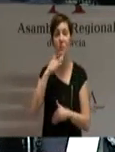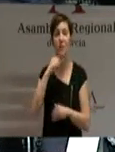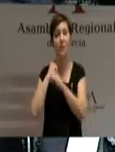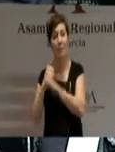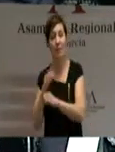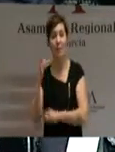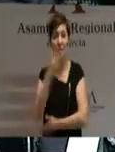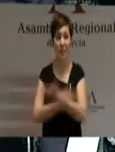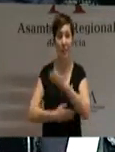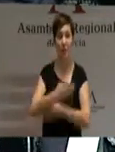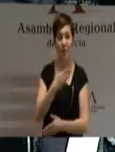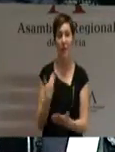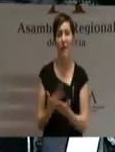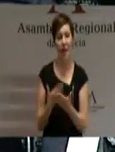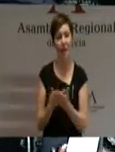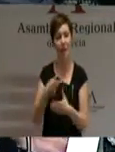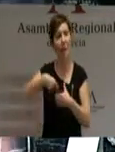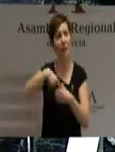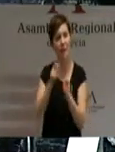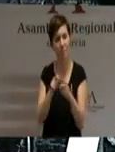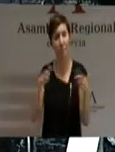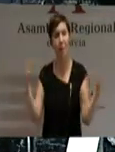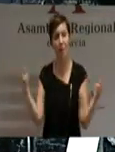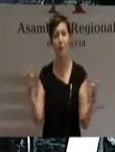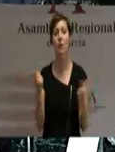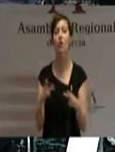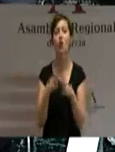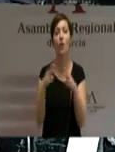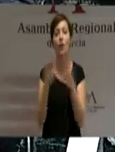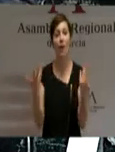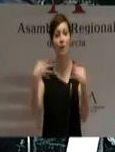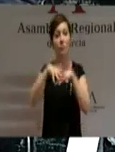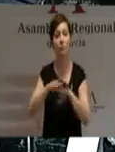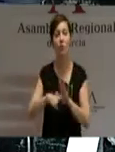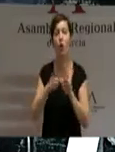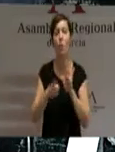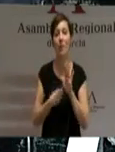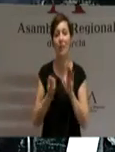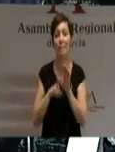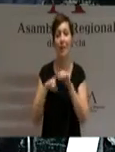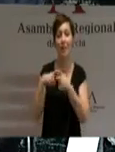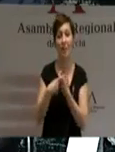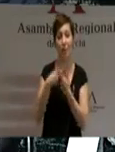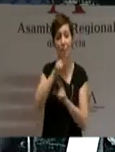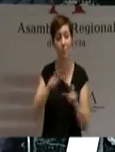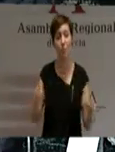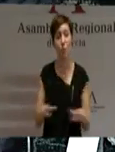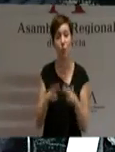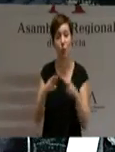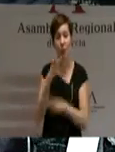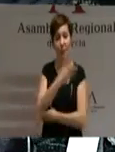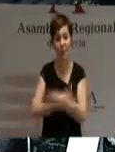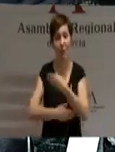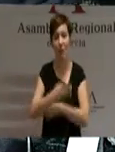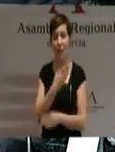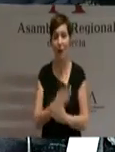discapacidad. Una sociedad inclusiva debe asegurar la participación social de los discapacitados como ciudadanos de pleno